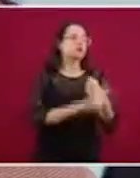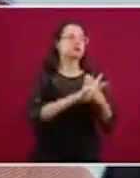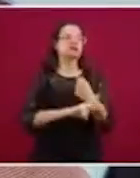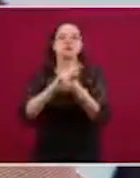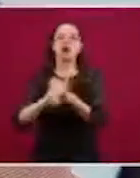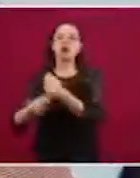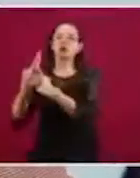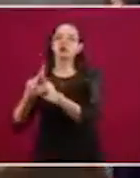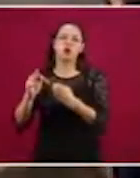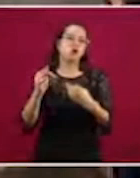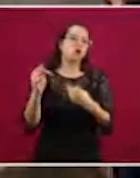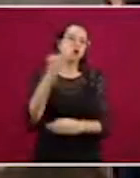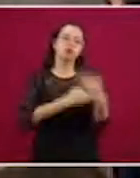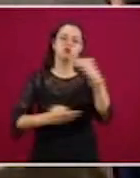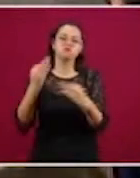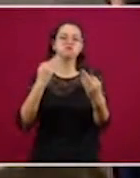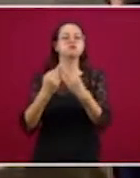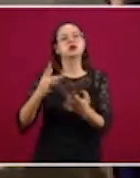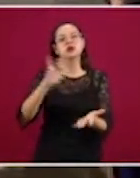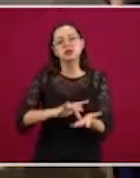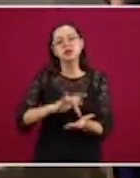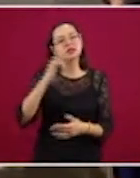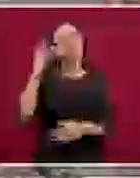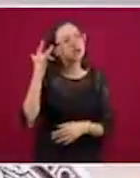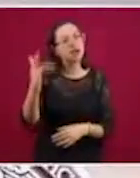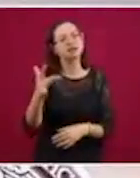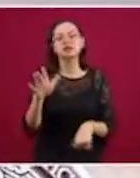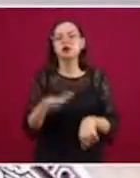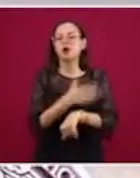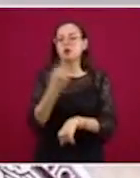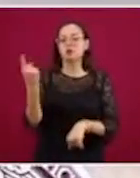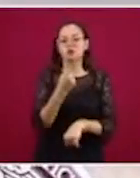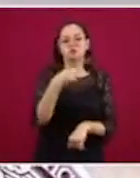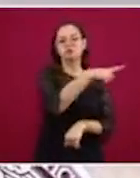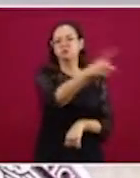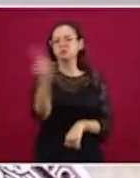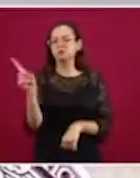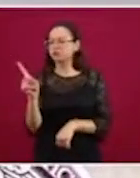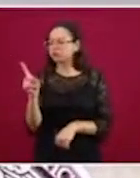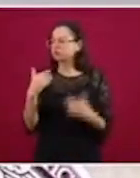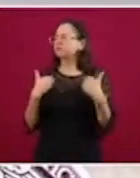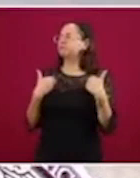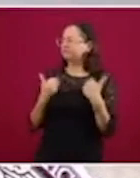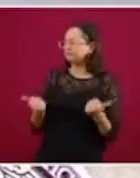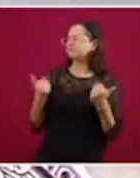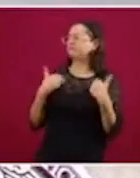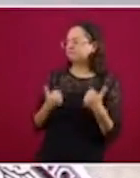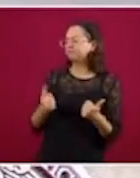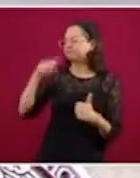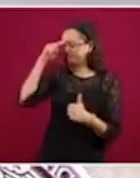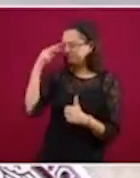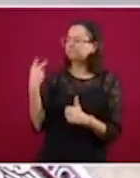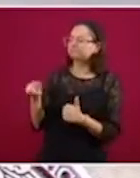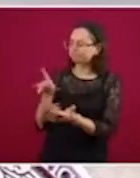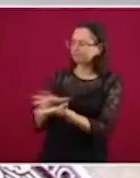porque al final de cuentas todos los países integrantes mostraron su comprensión y su apoyo para México, por